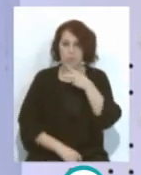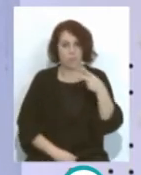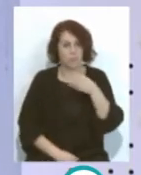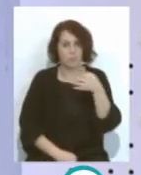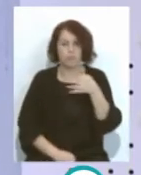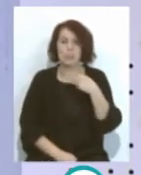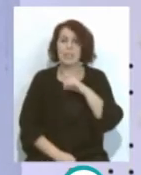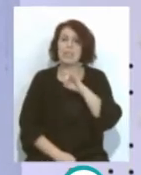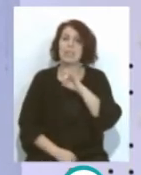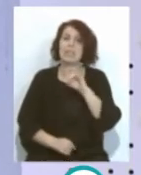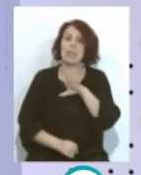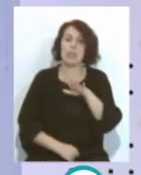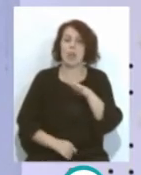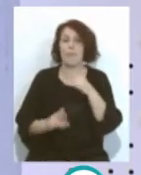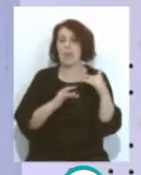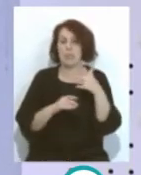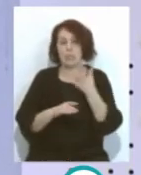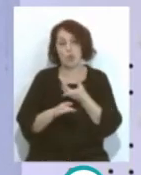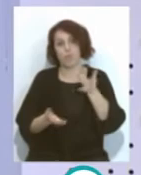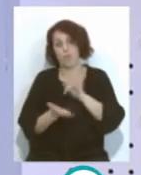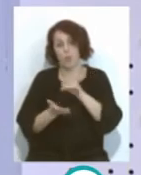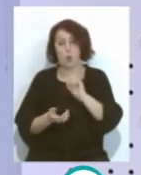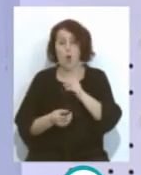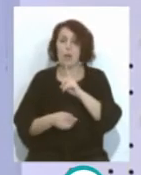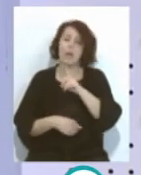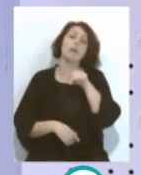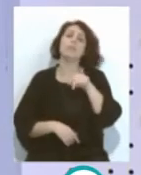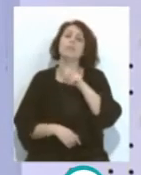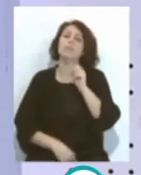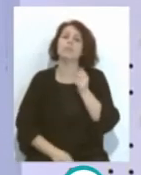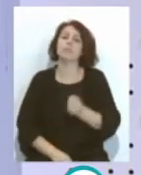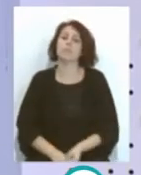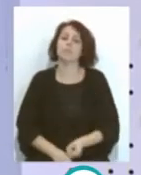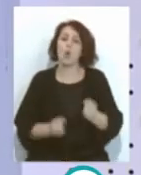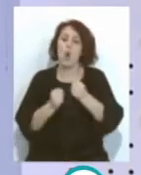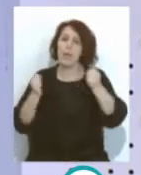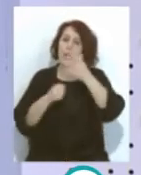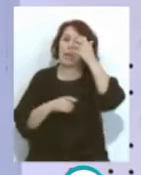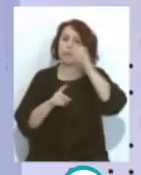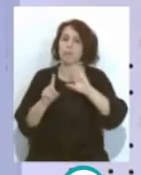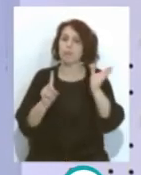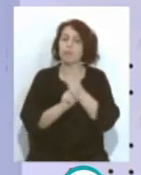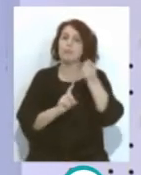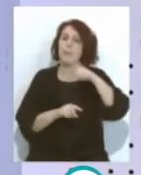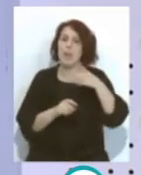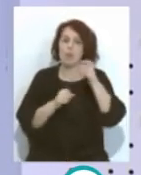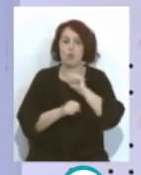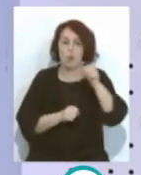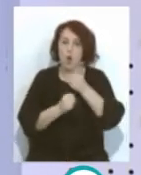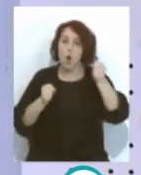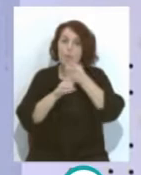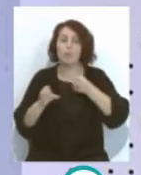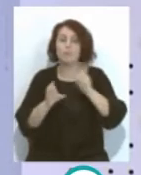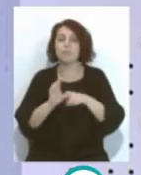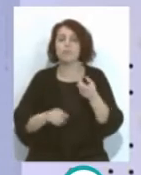15 partidos no ha estado presente Ha alcanzado esos octavos de final de la Copa del Rey También ha jugado a la Supercopa Ha estado ahí un